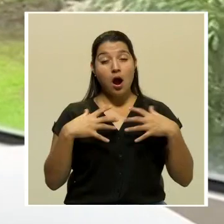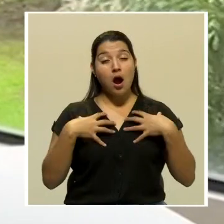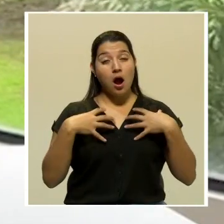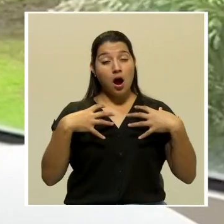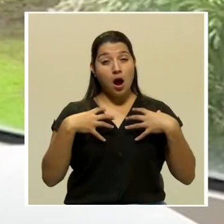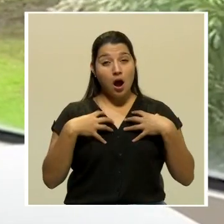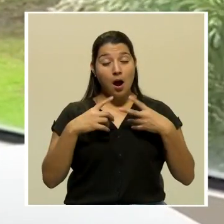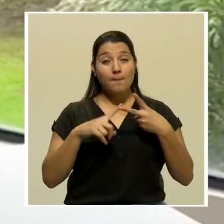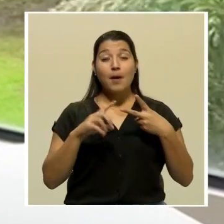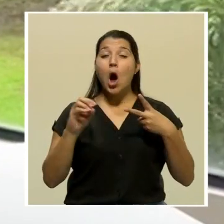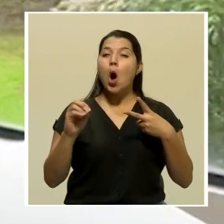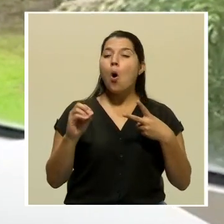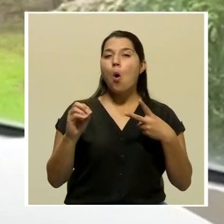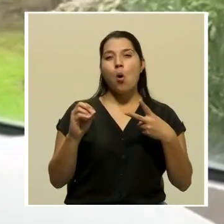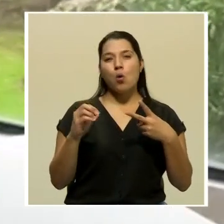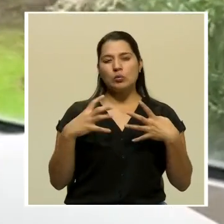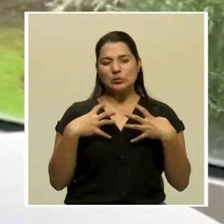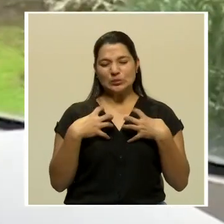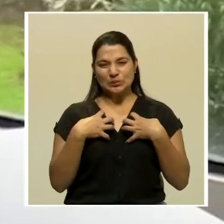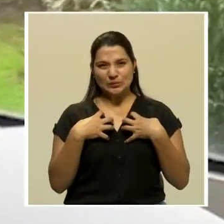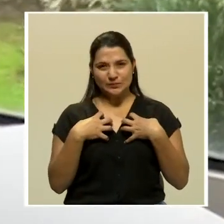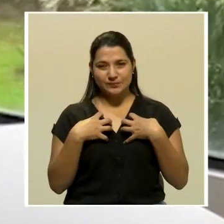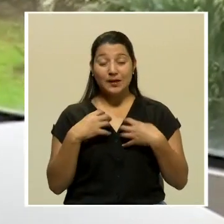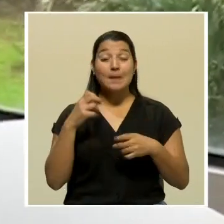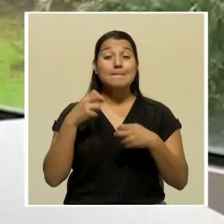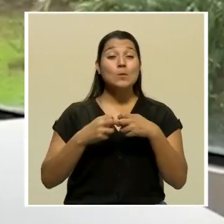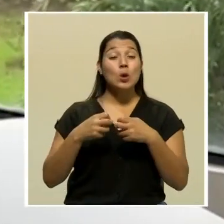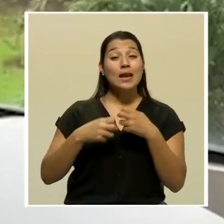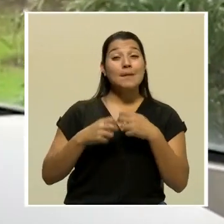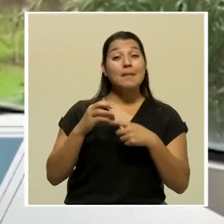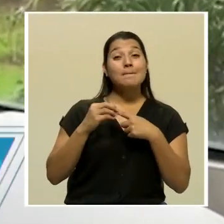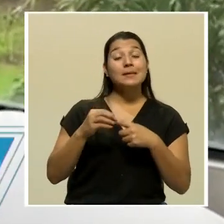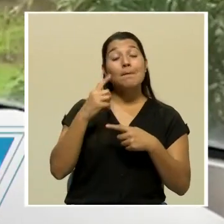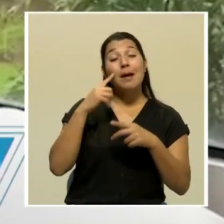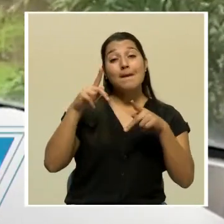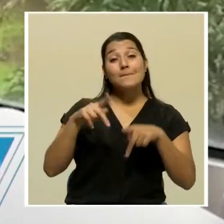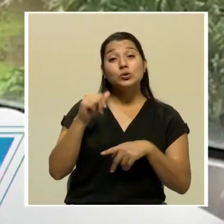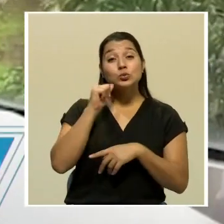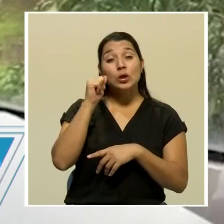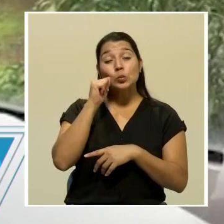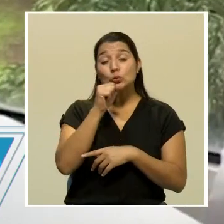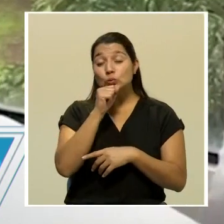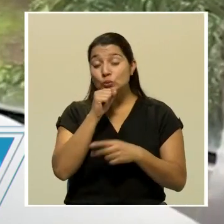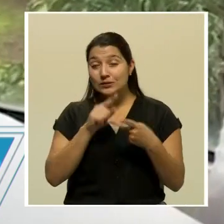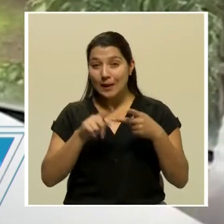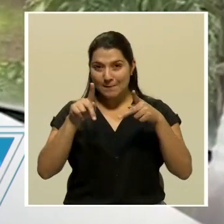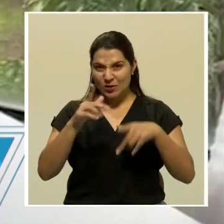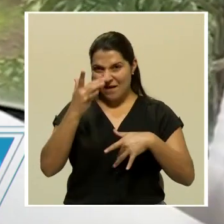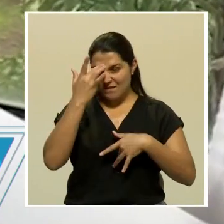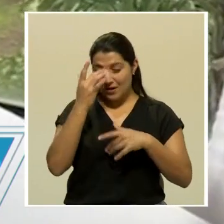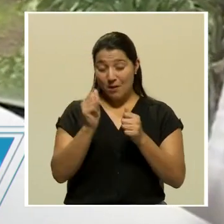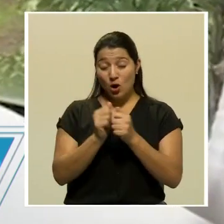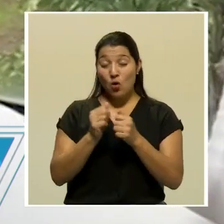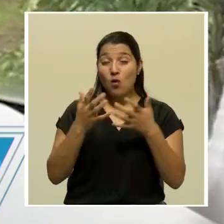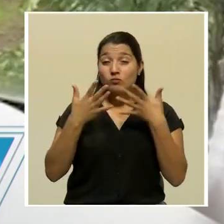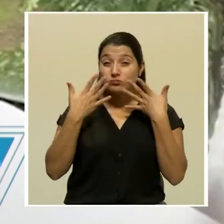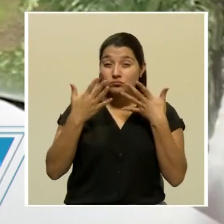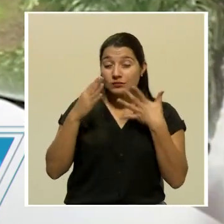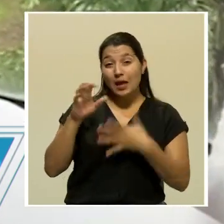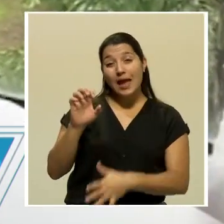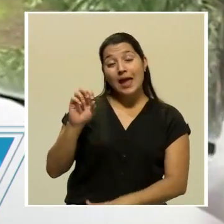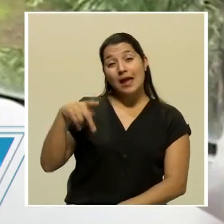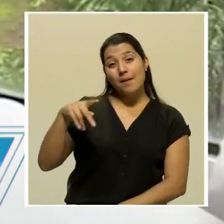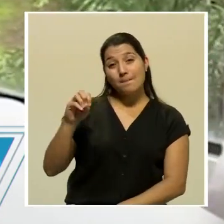Bueno, el problema es sobre todo para adultos mayores, personas con enfermedades respiratorias como el EPOC, enfermedad pulmonar